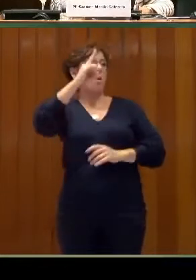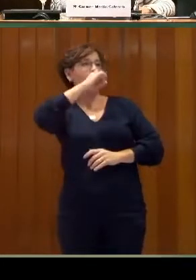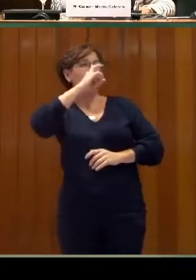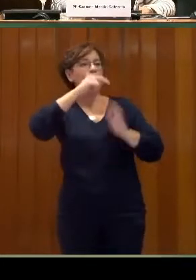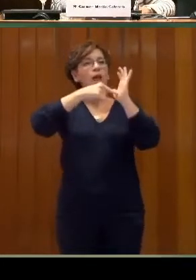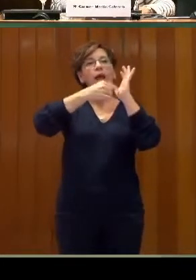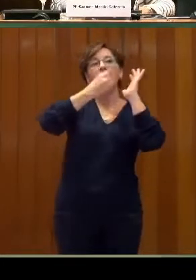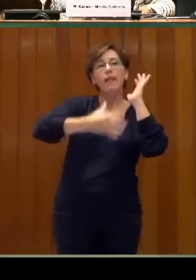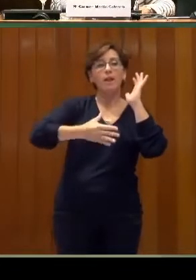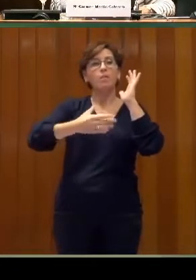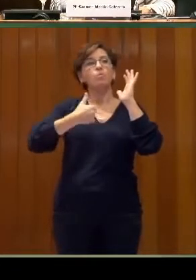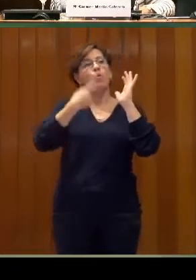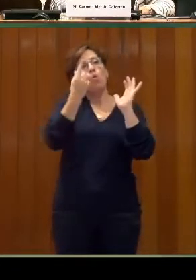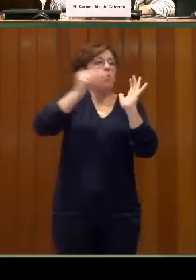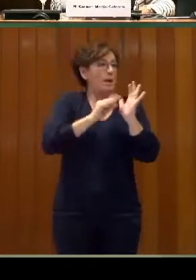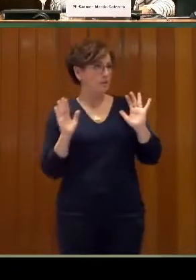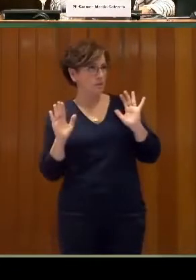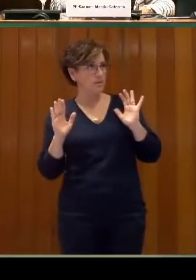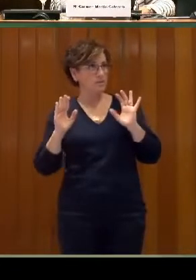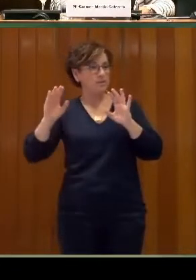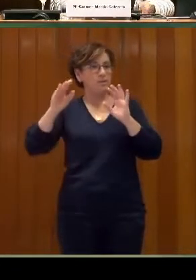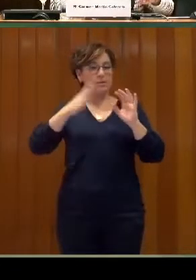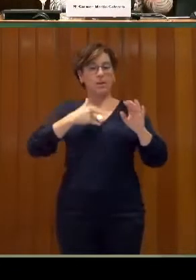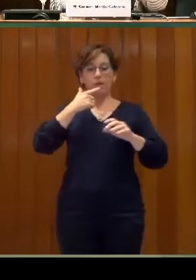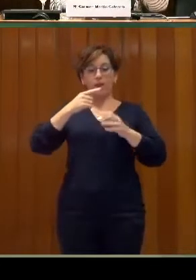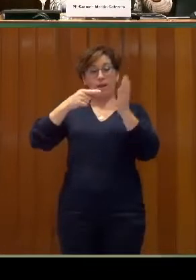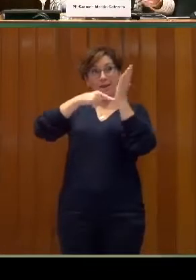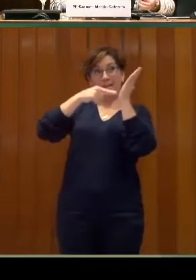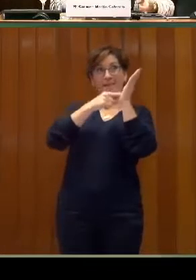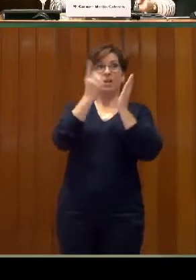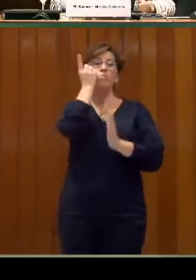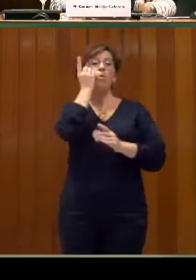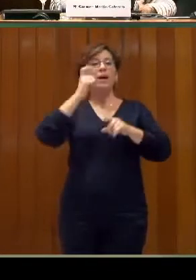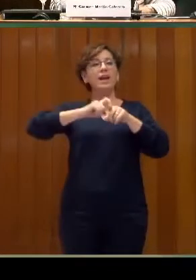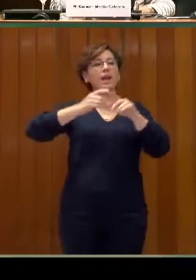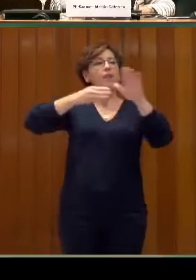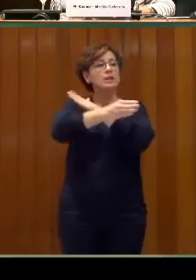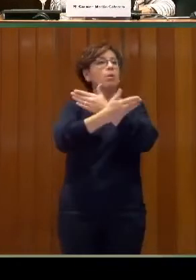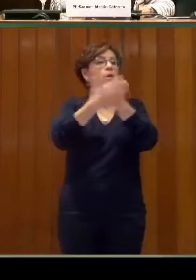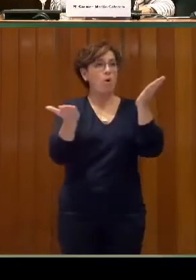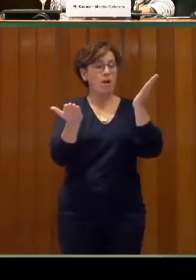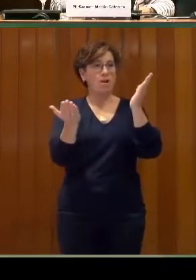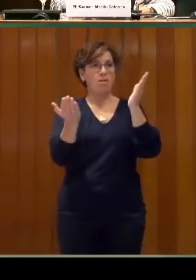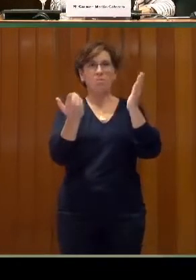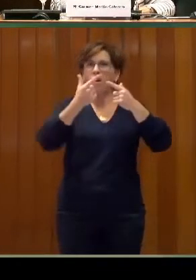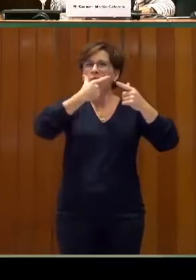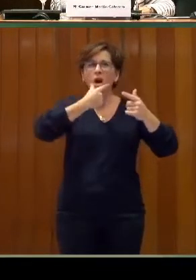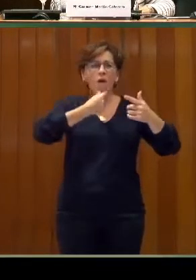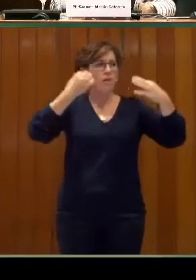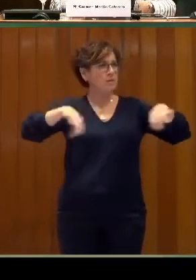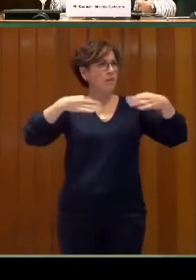digamos, hemos puesto lo que son las características de accesibilidad y con unos iconos y de una forma muy sencilla